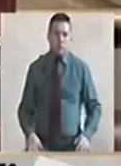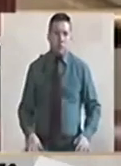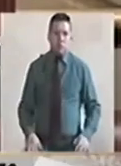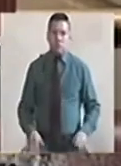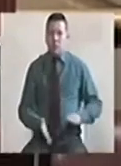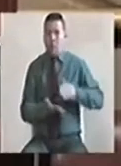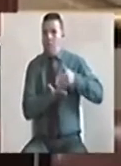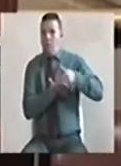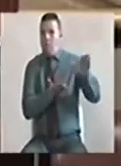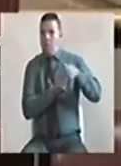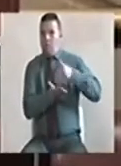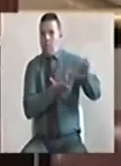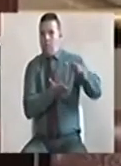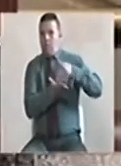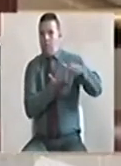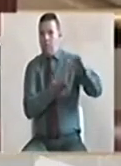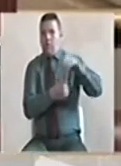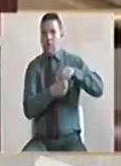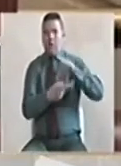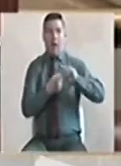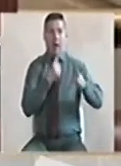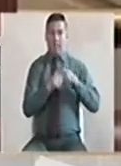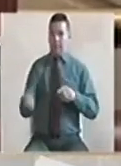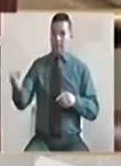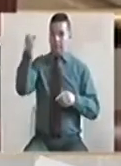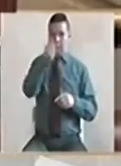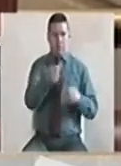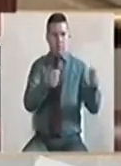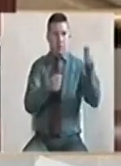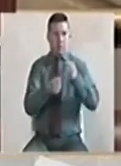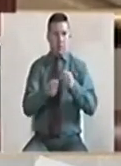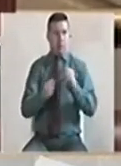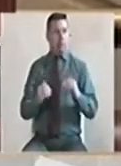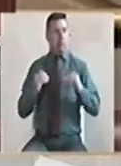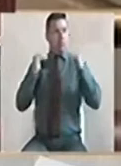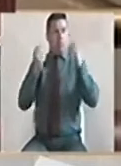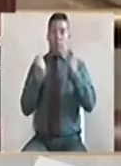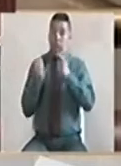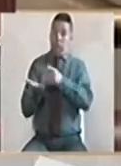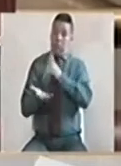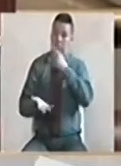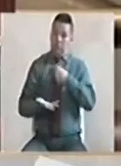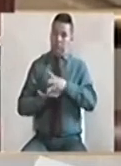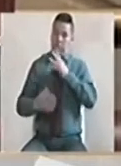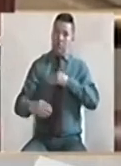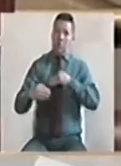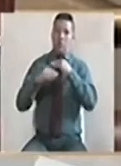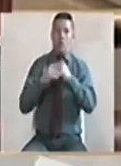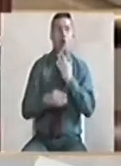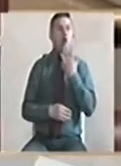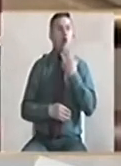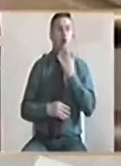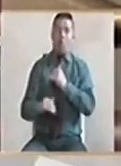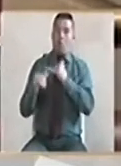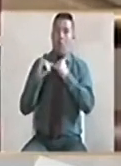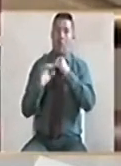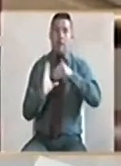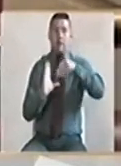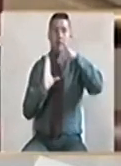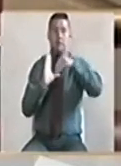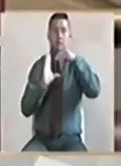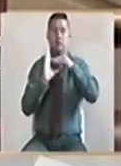camino y montar a sus amigos que los consideran quizás a su altura económica, de color y de extracto.